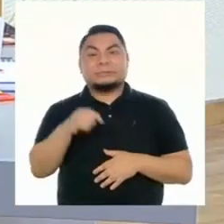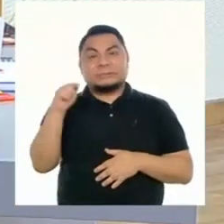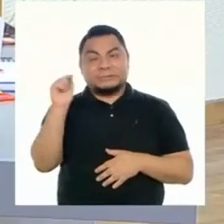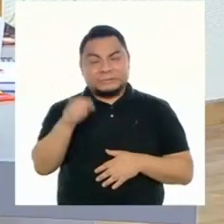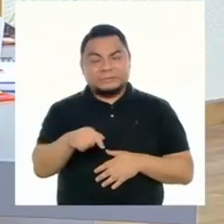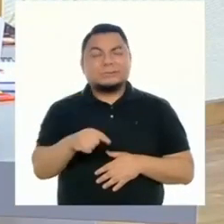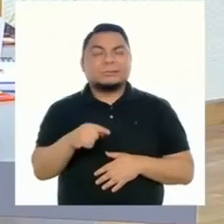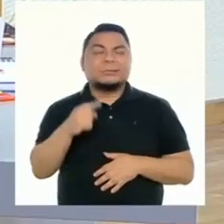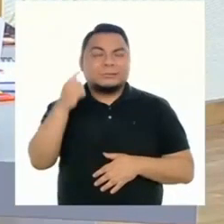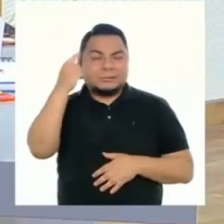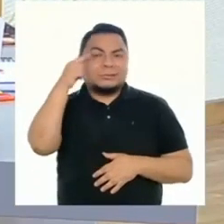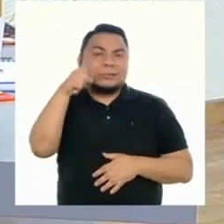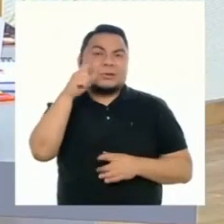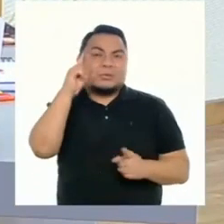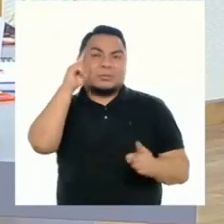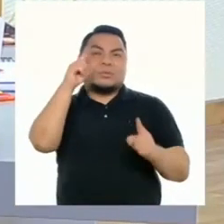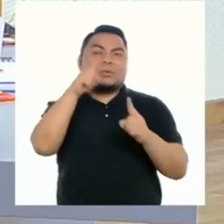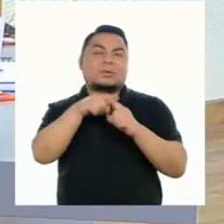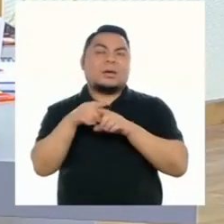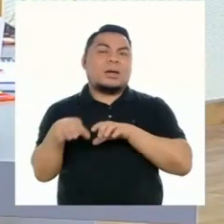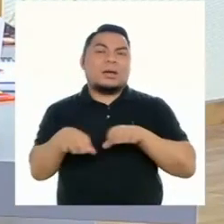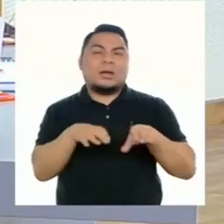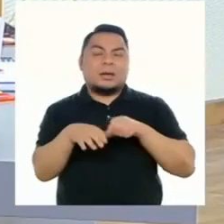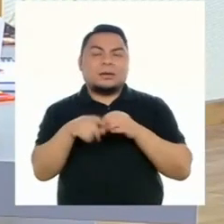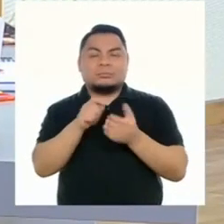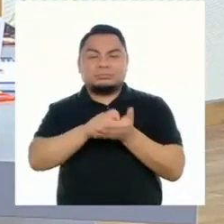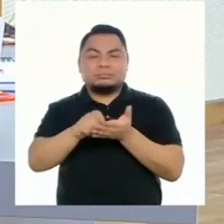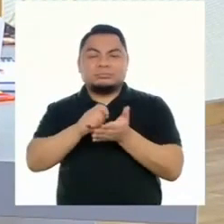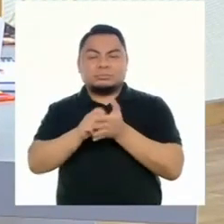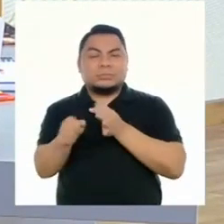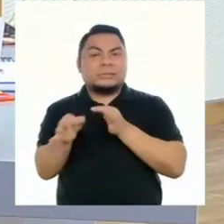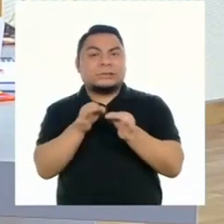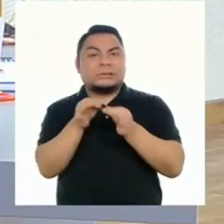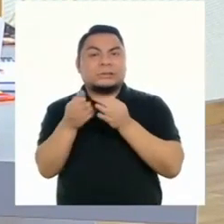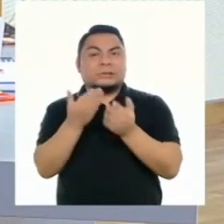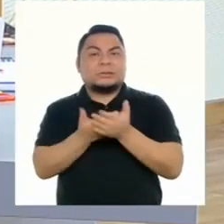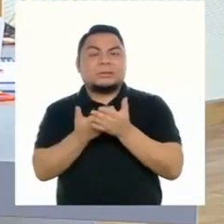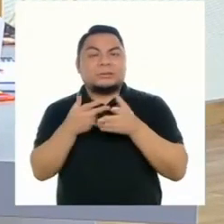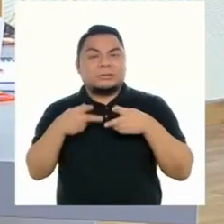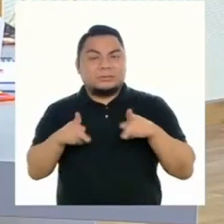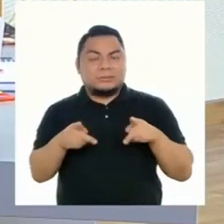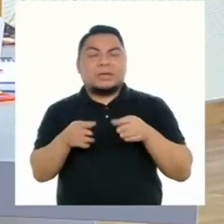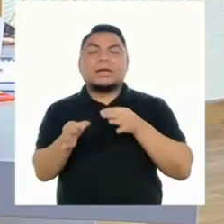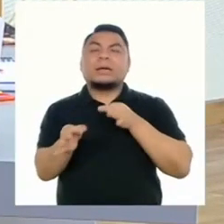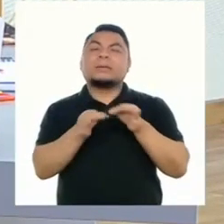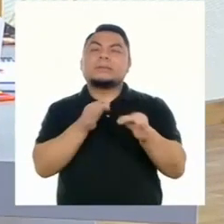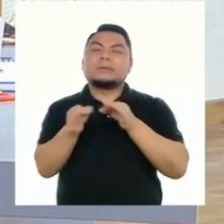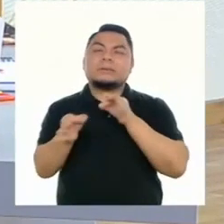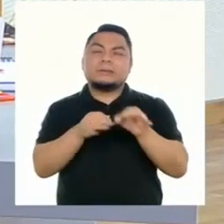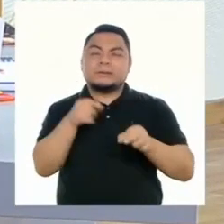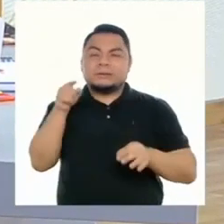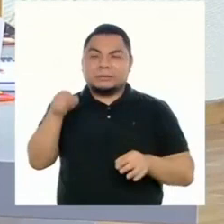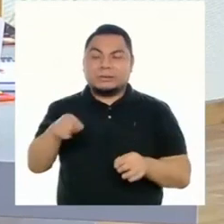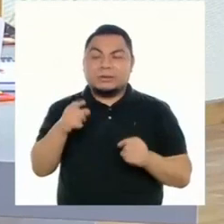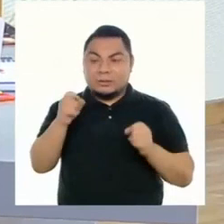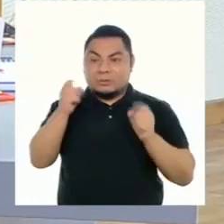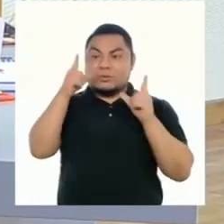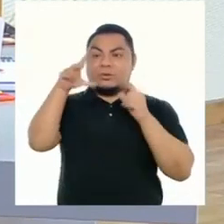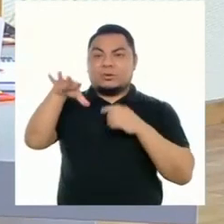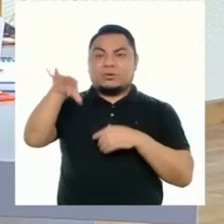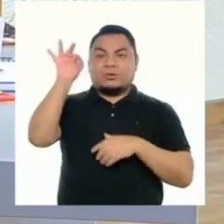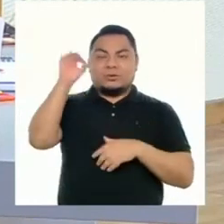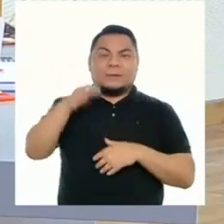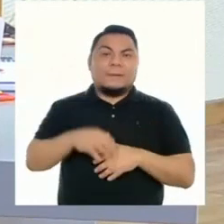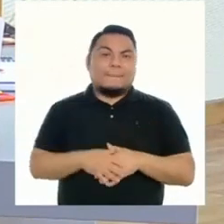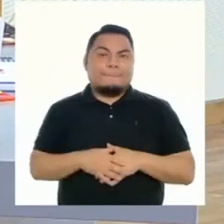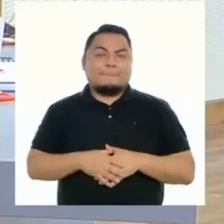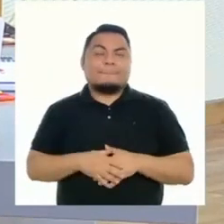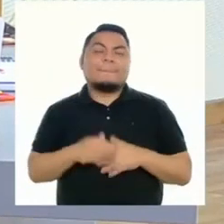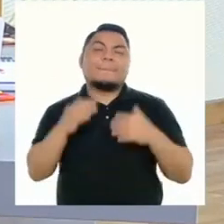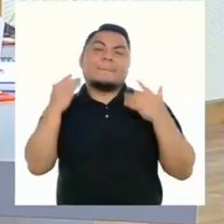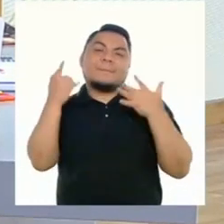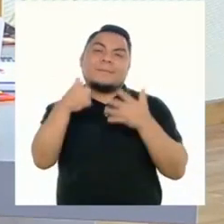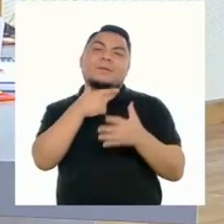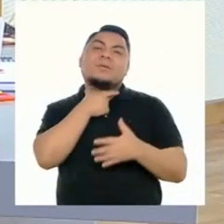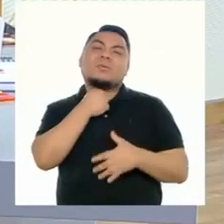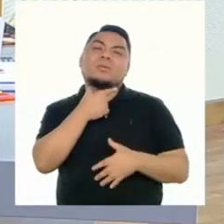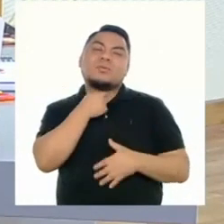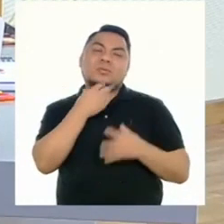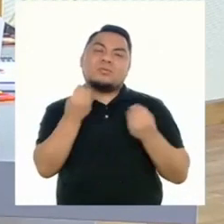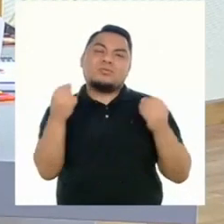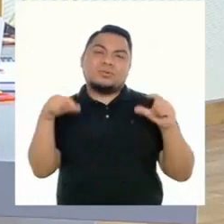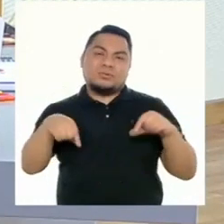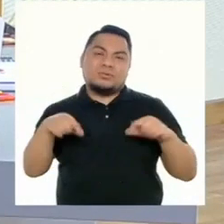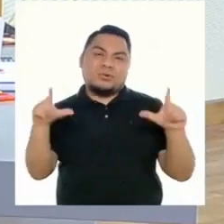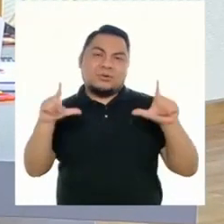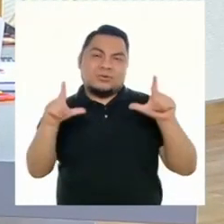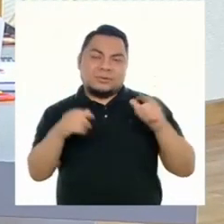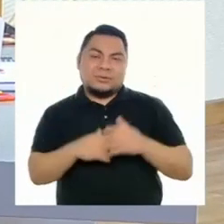Esto, claro, con el objetivo de hacer un texto argumentativo que nos permita explicar este descubrimiento. Espero que les haya gustado